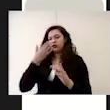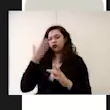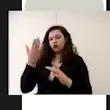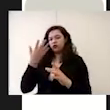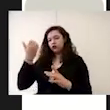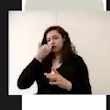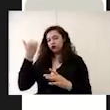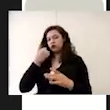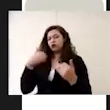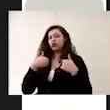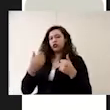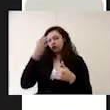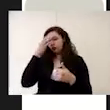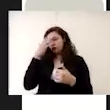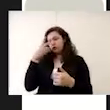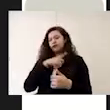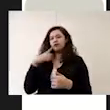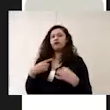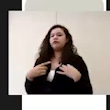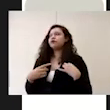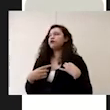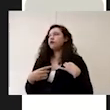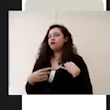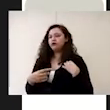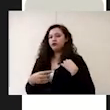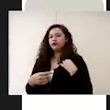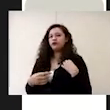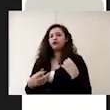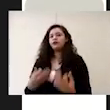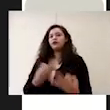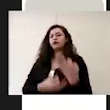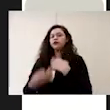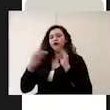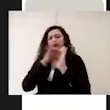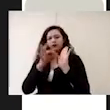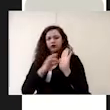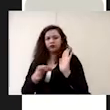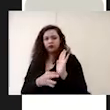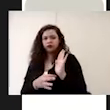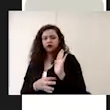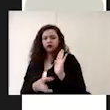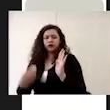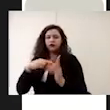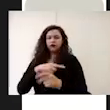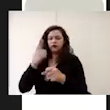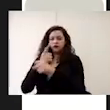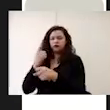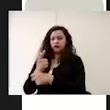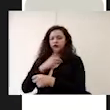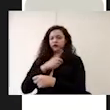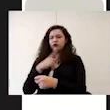conocimiento entonces con base en todos estos puntos debemos identificar a los